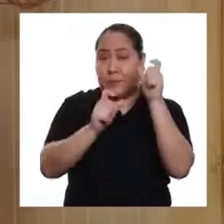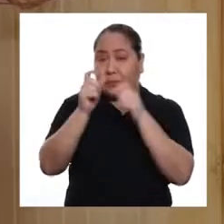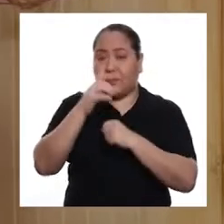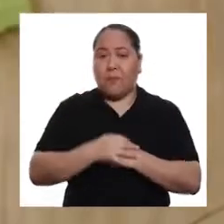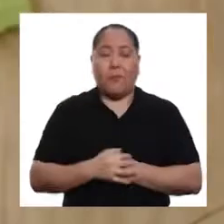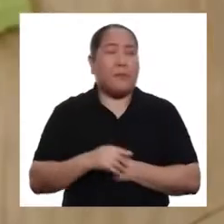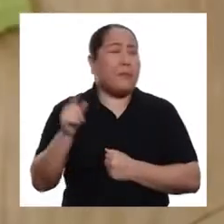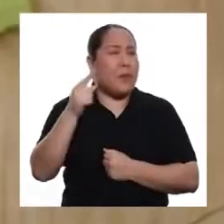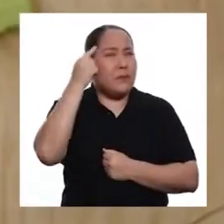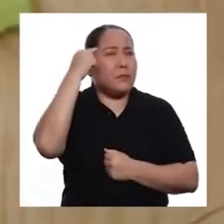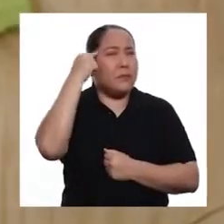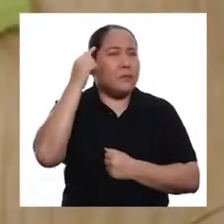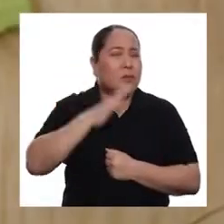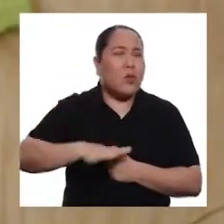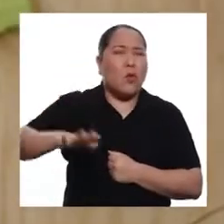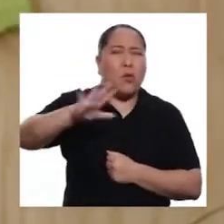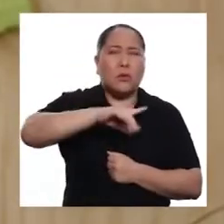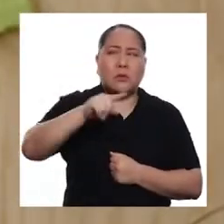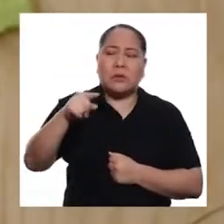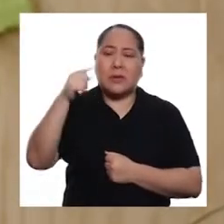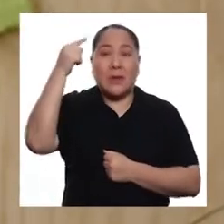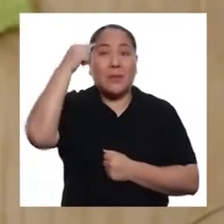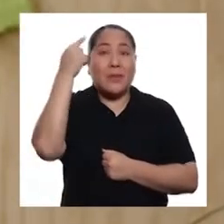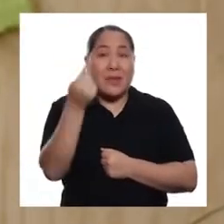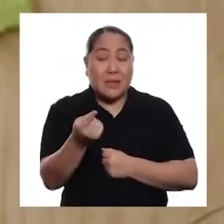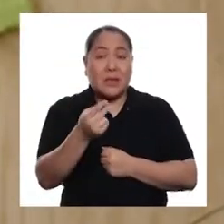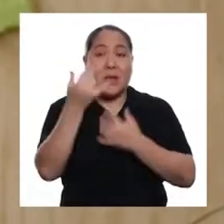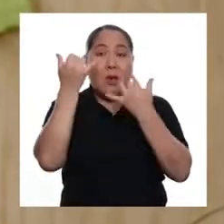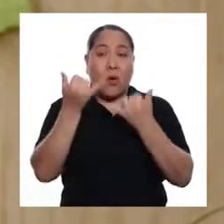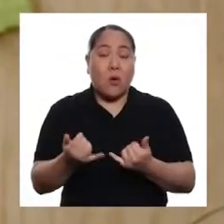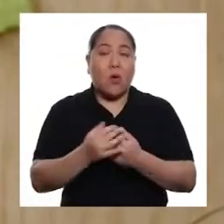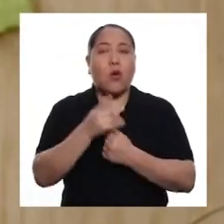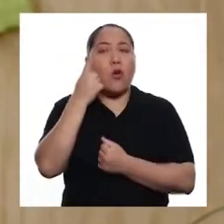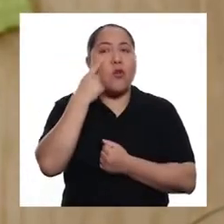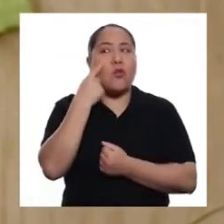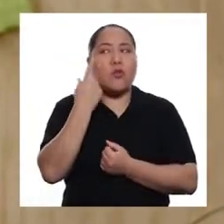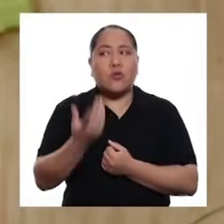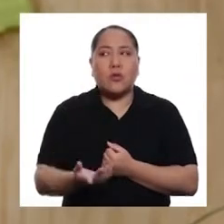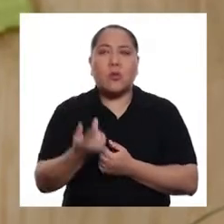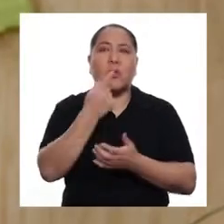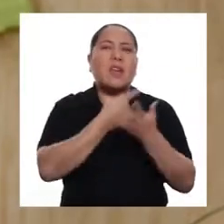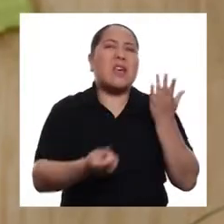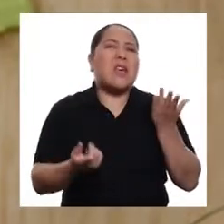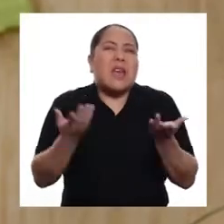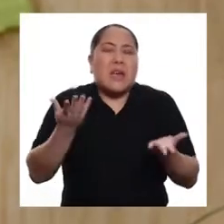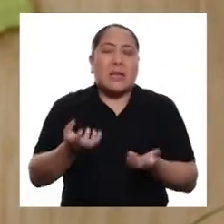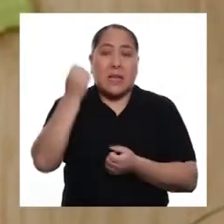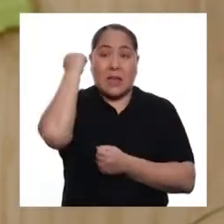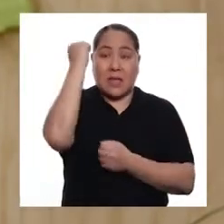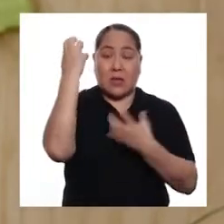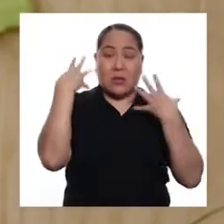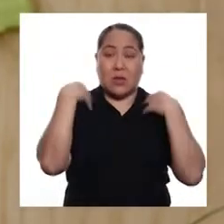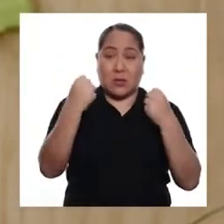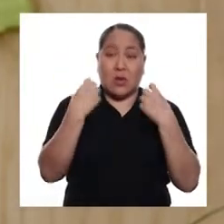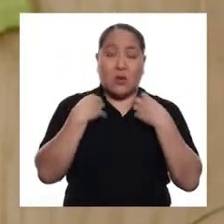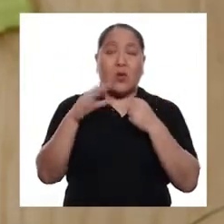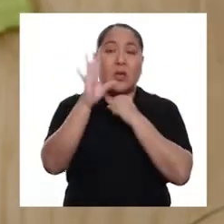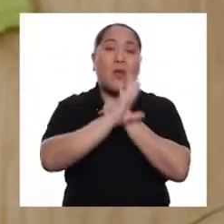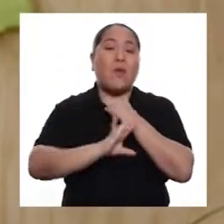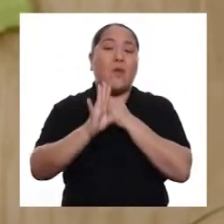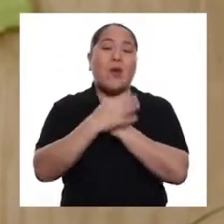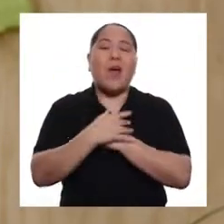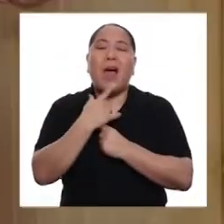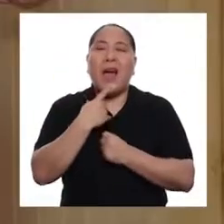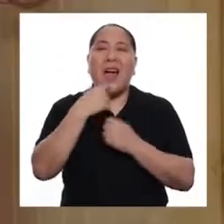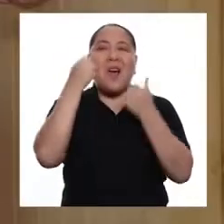las personas. Creo que con todo esto, ¿qué les parece si hoy conocemos en qué consiste el derecho a la salud y a la